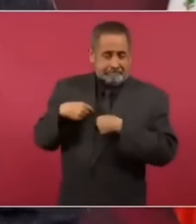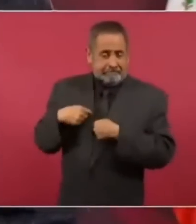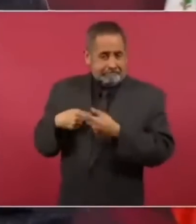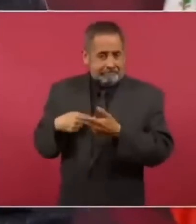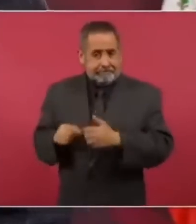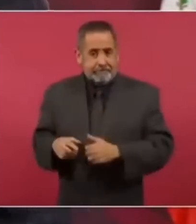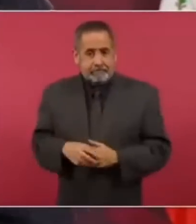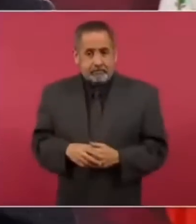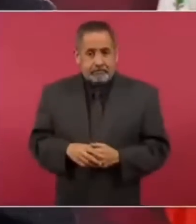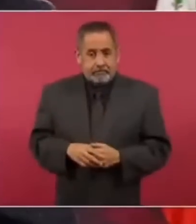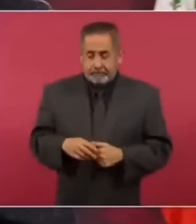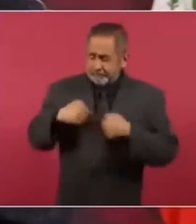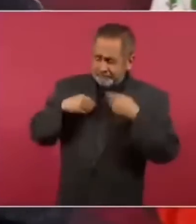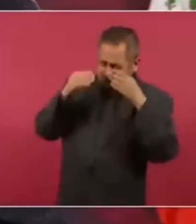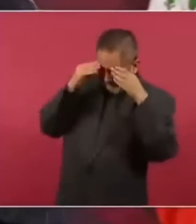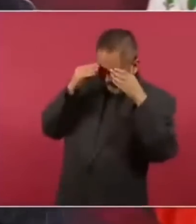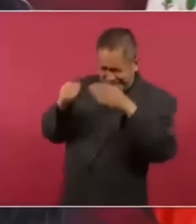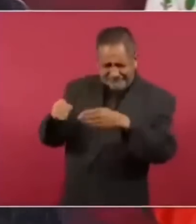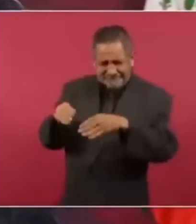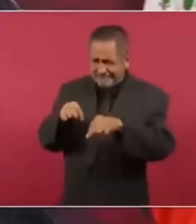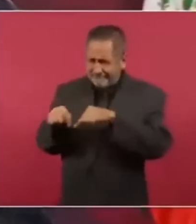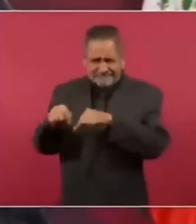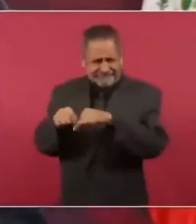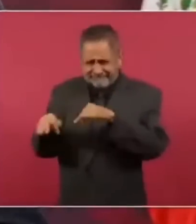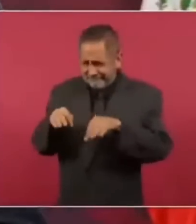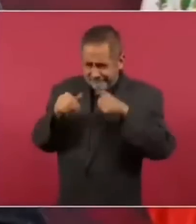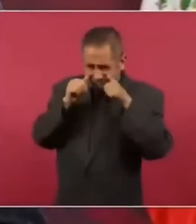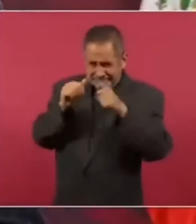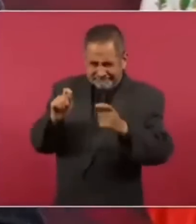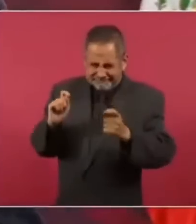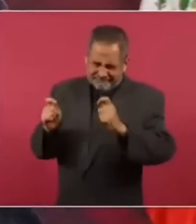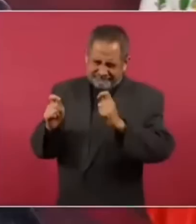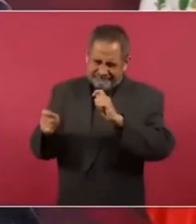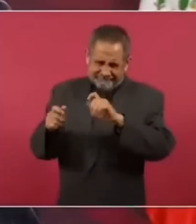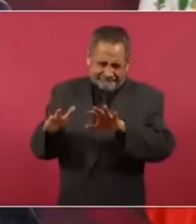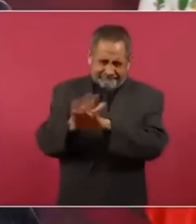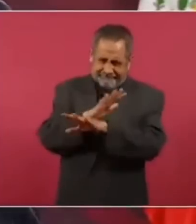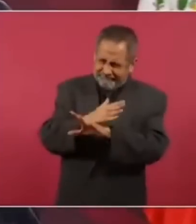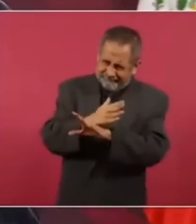pues estoy dedicando todo el tiempo a la transformación